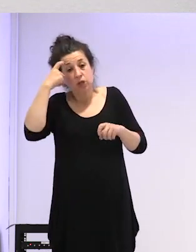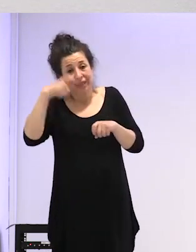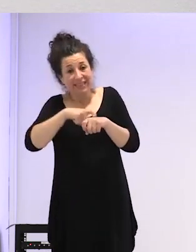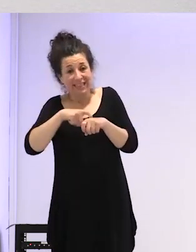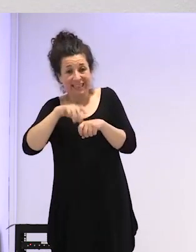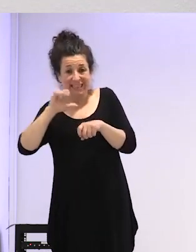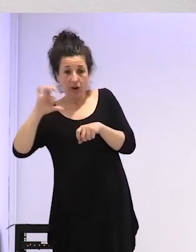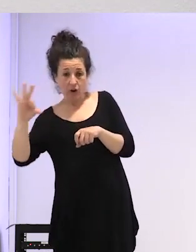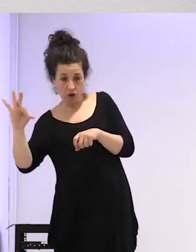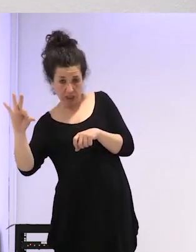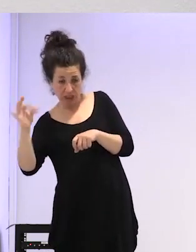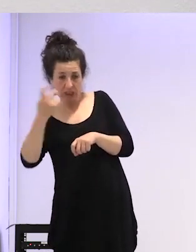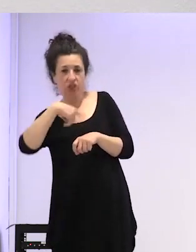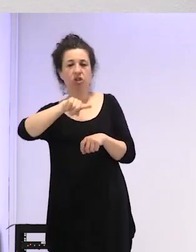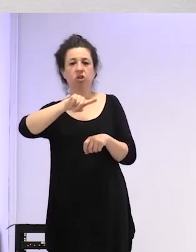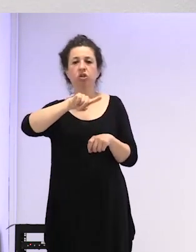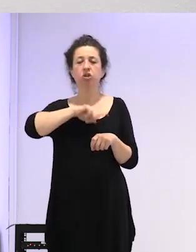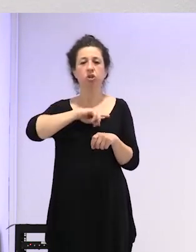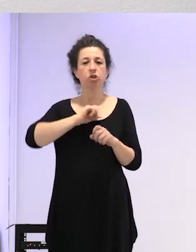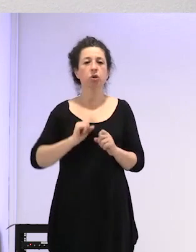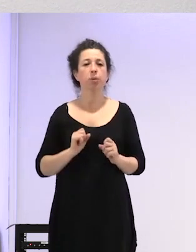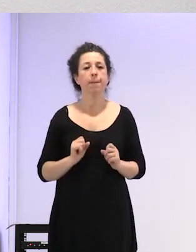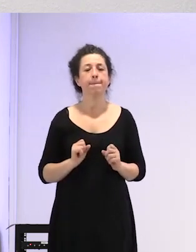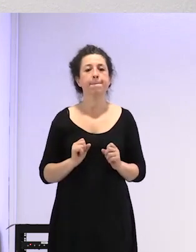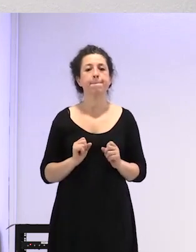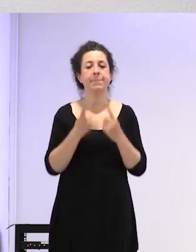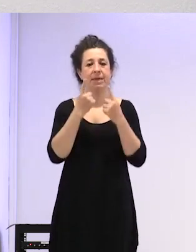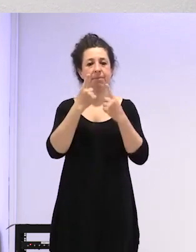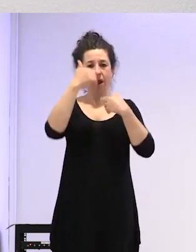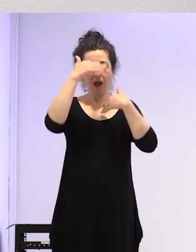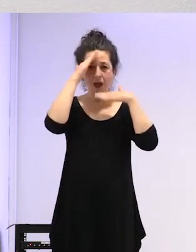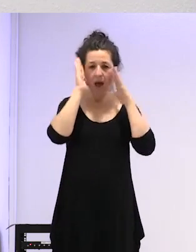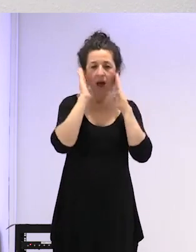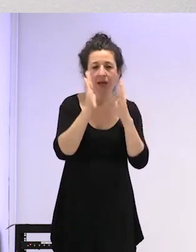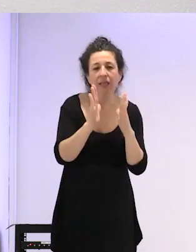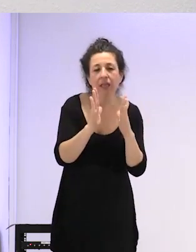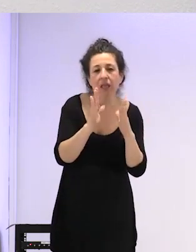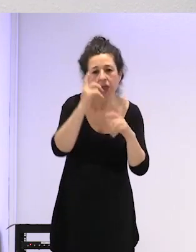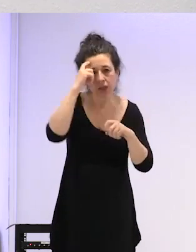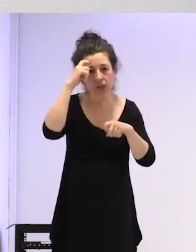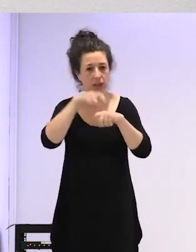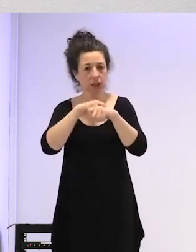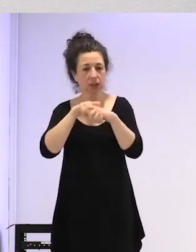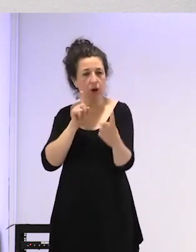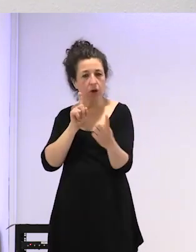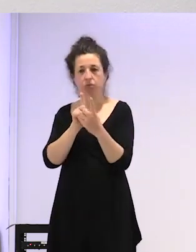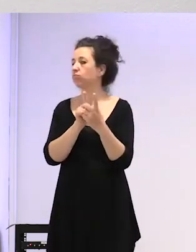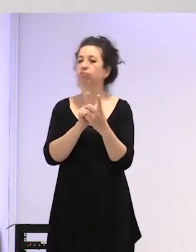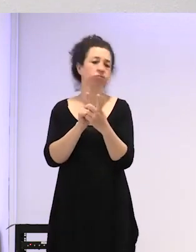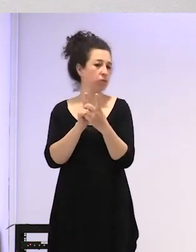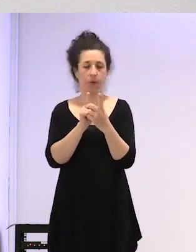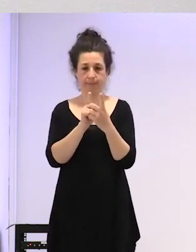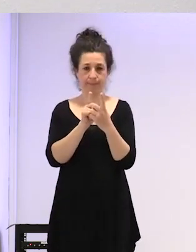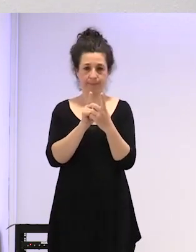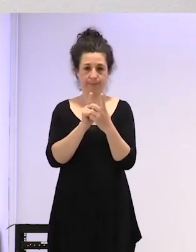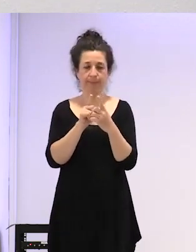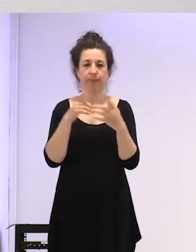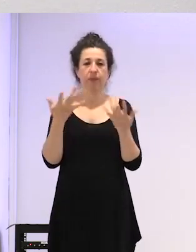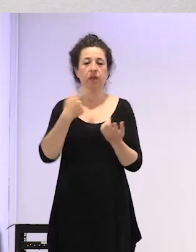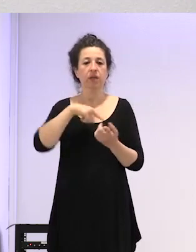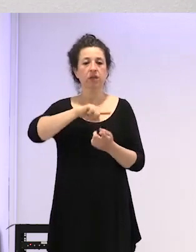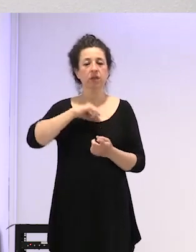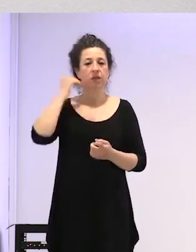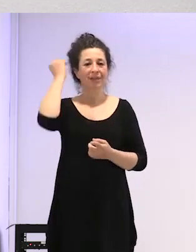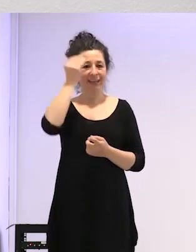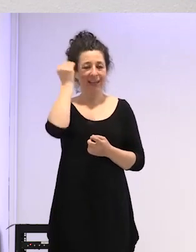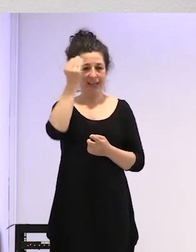por definición nunca una primera atención la vamos a dar con los psicólogues consideramos a ver todas estas